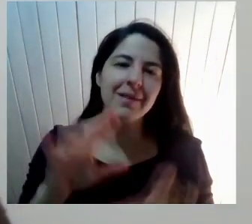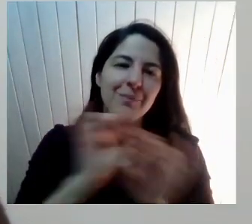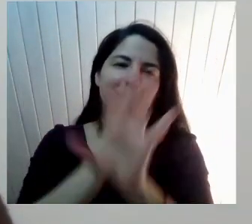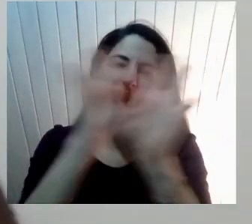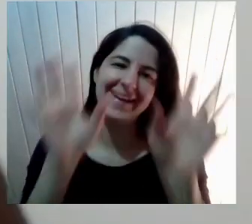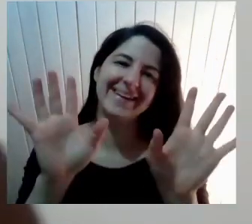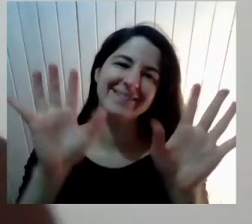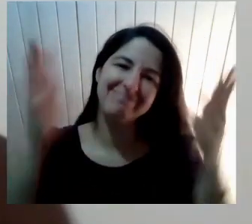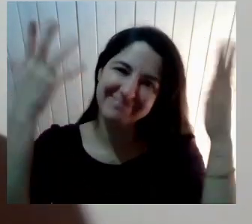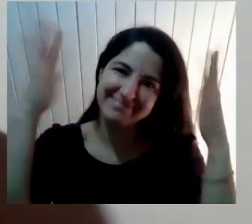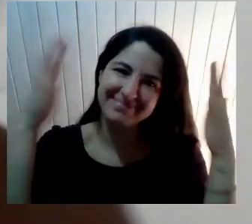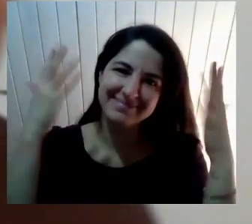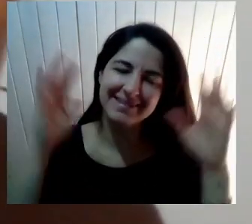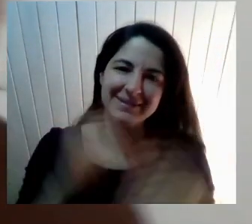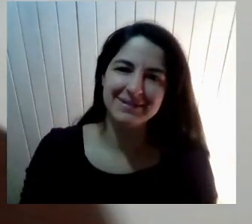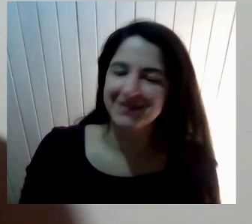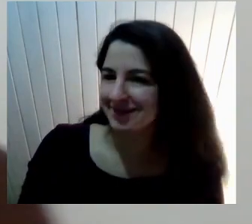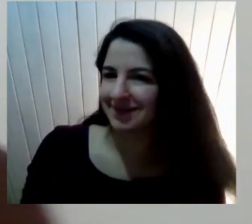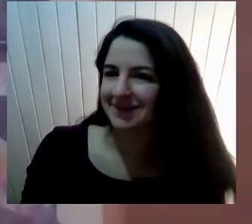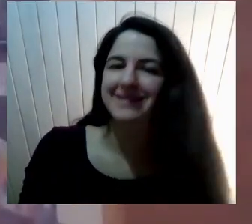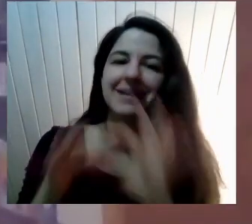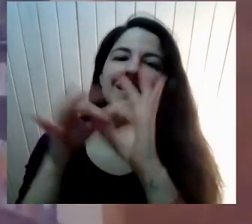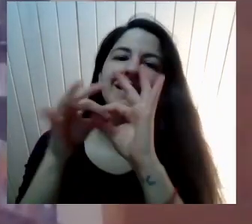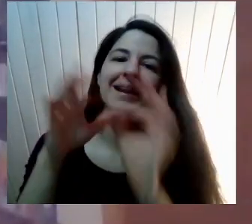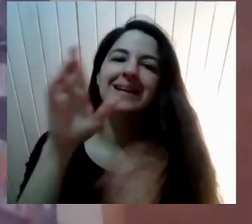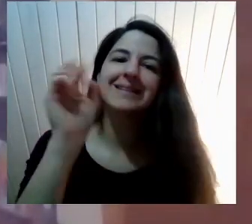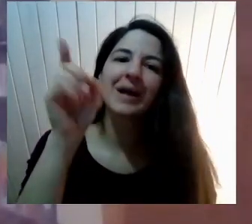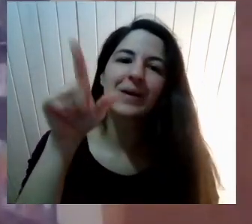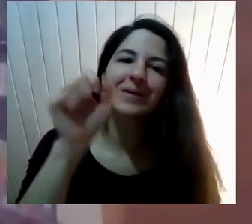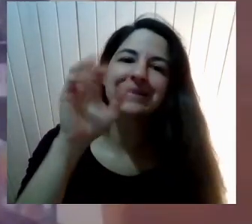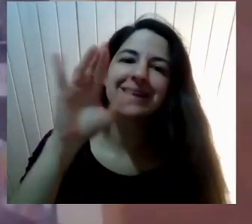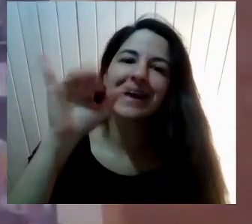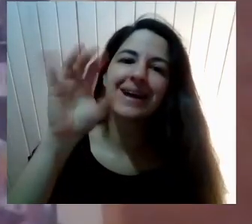agradecerle A Rosario Por la instancia Súper bien Muchas gracias